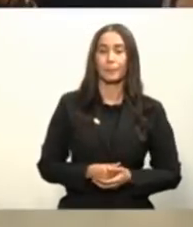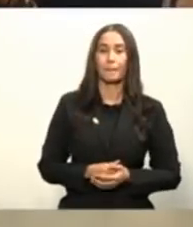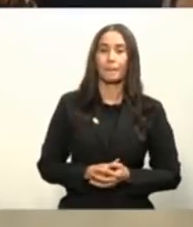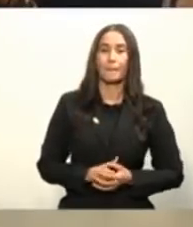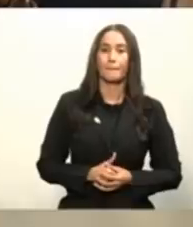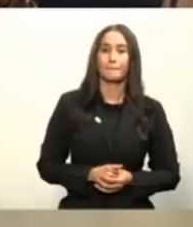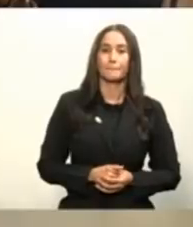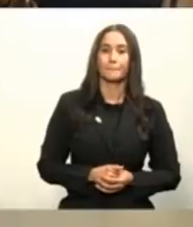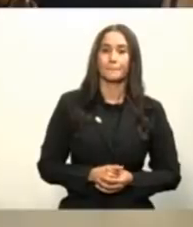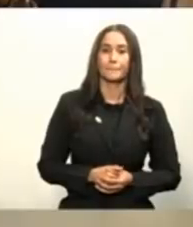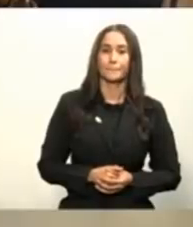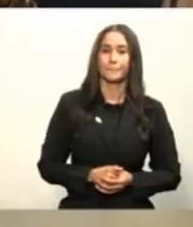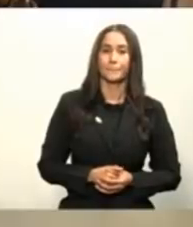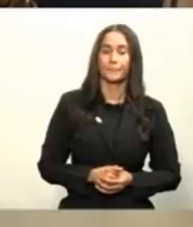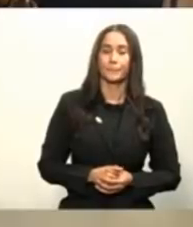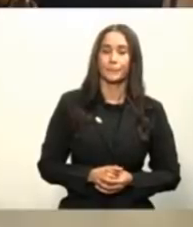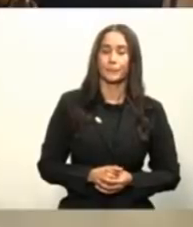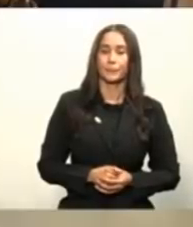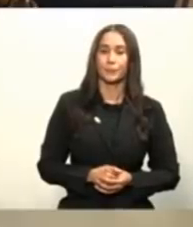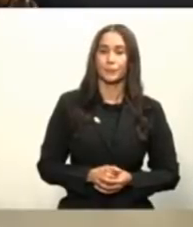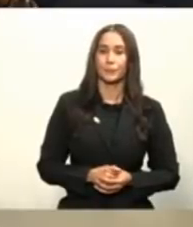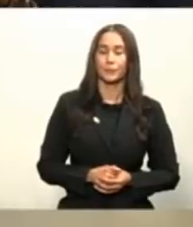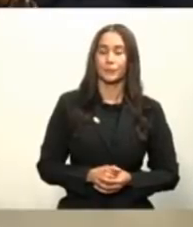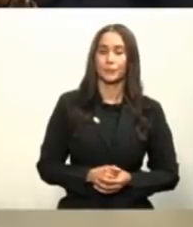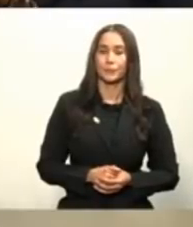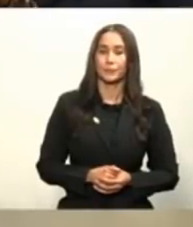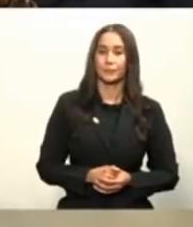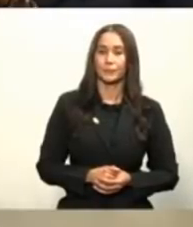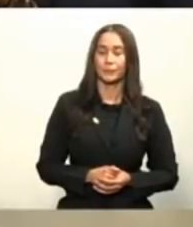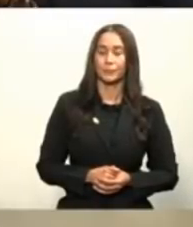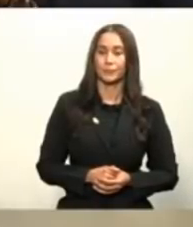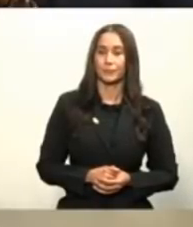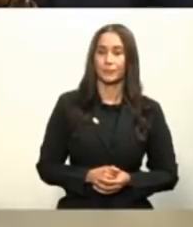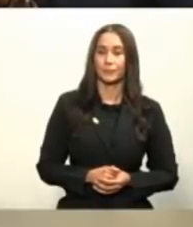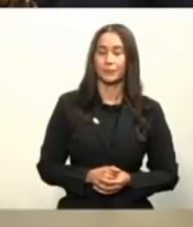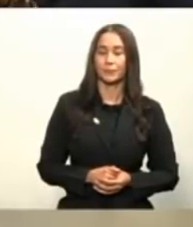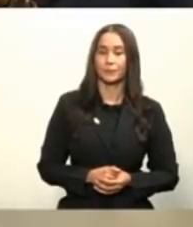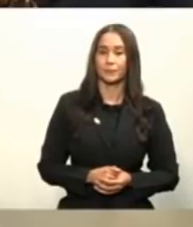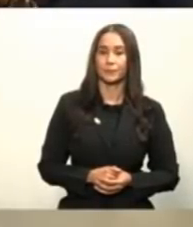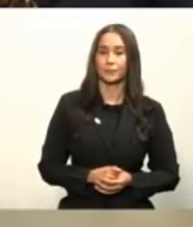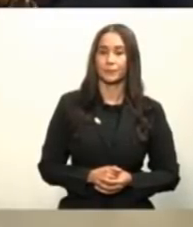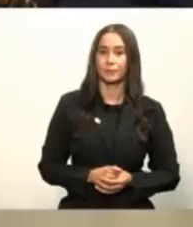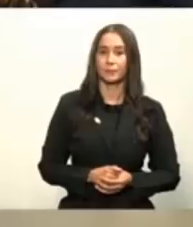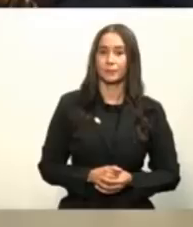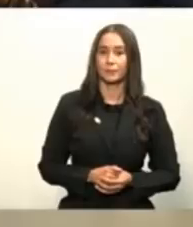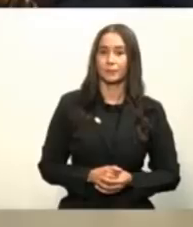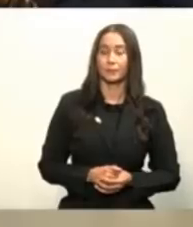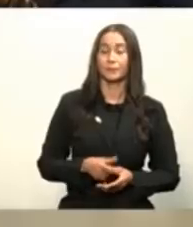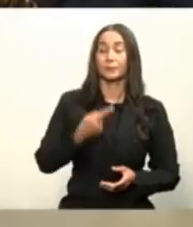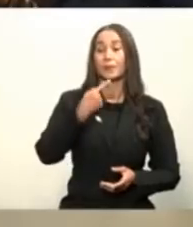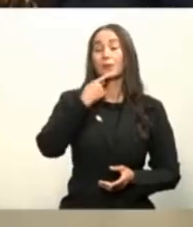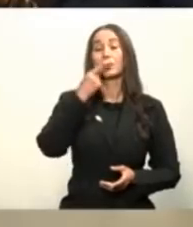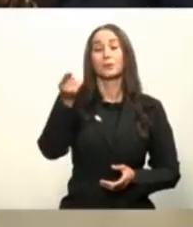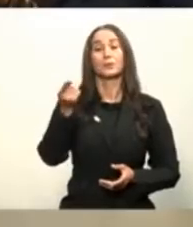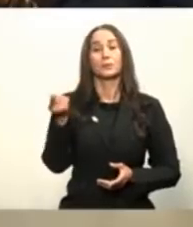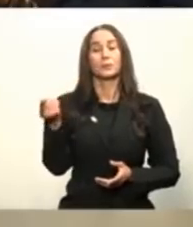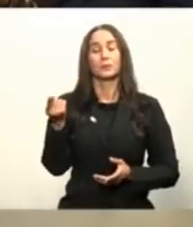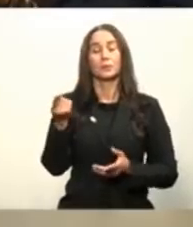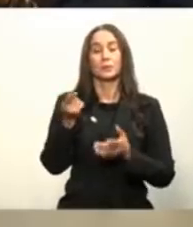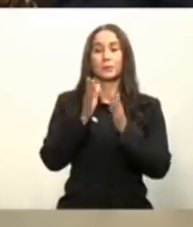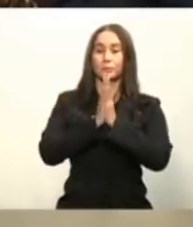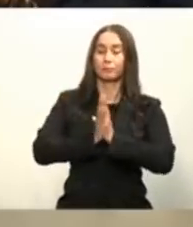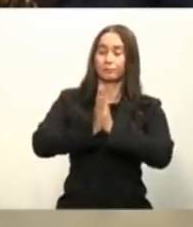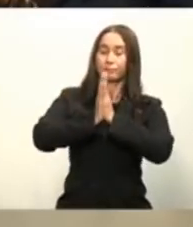países y yo le pedí en ese momento al ello mencionar la incapacidad que tenían le